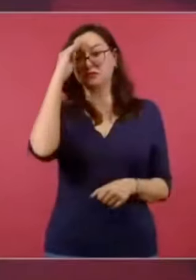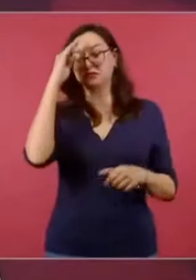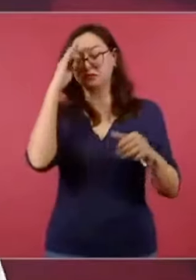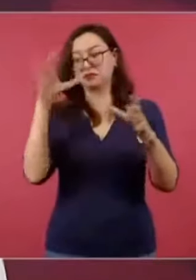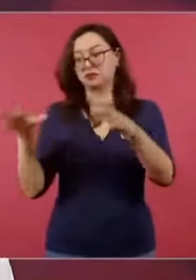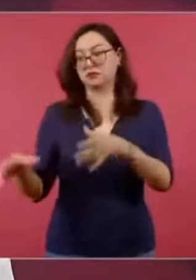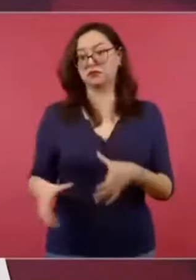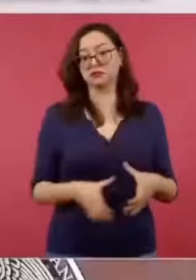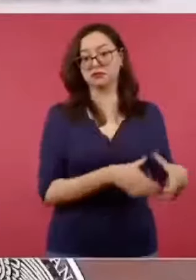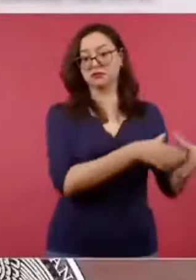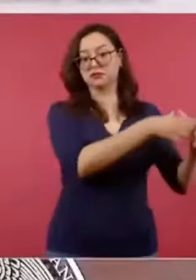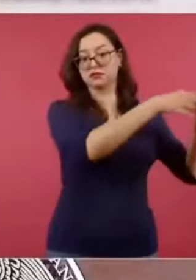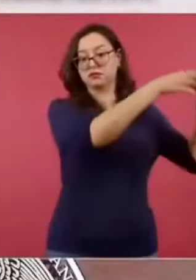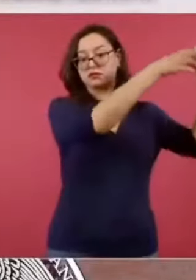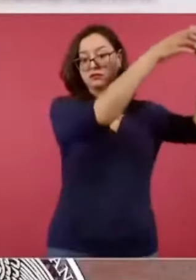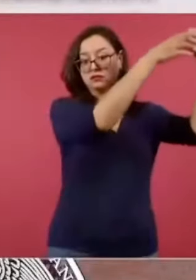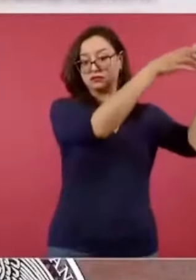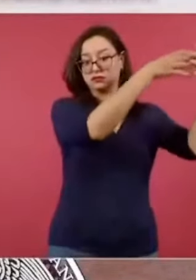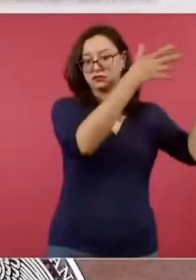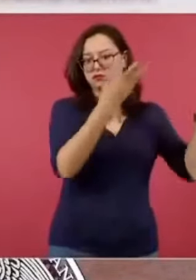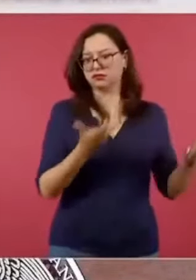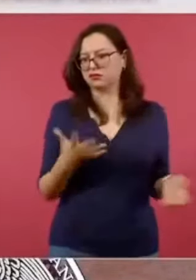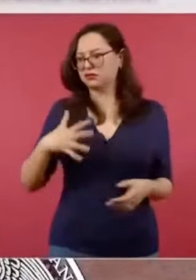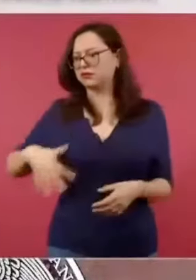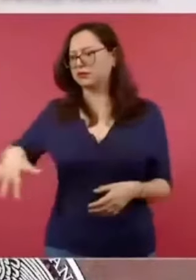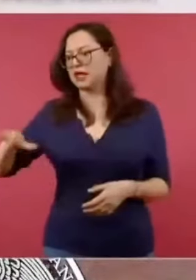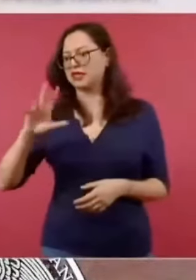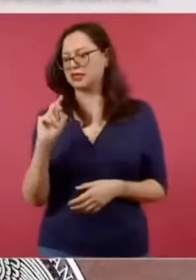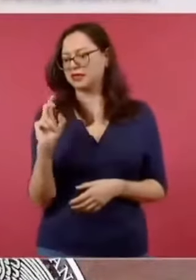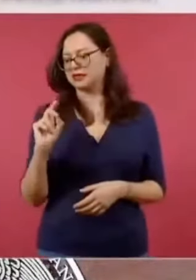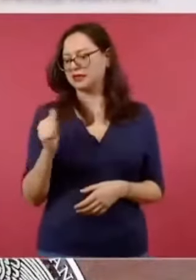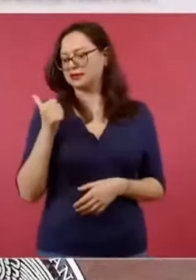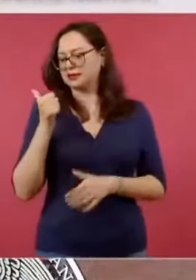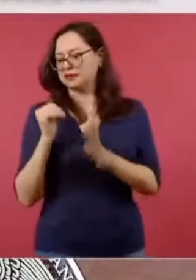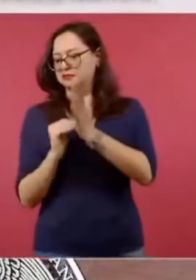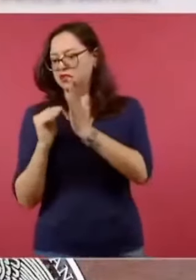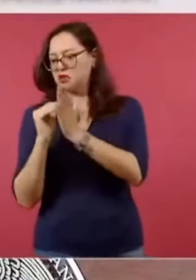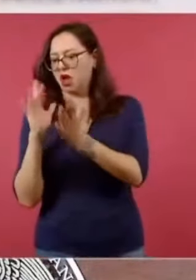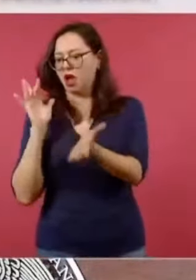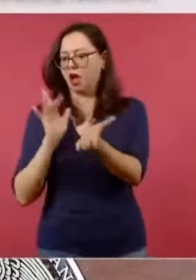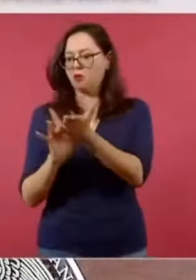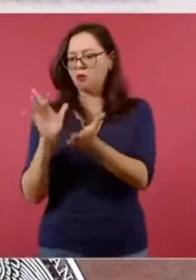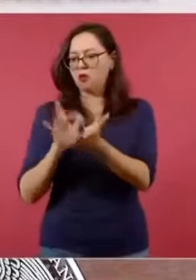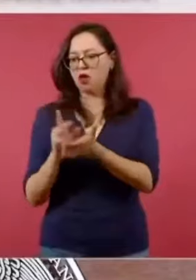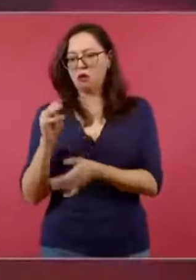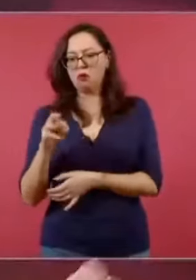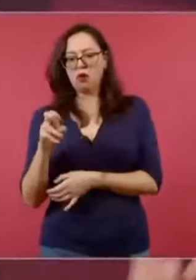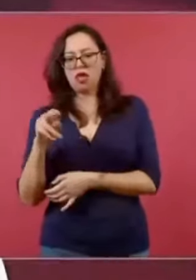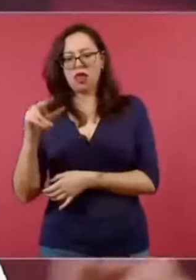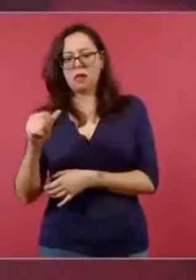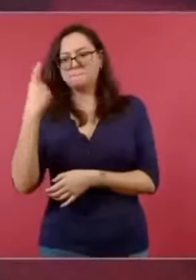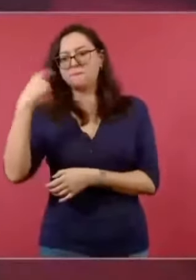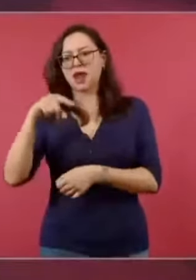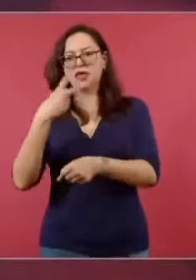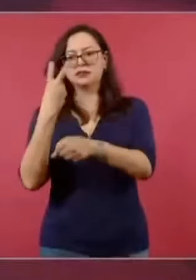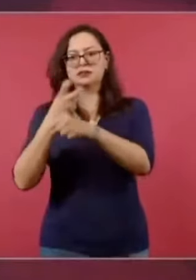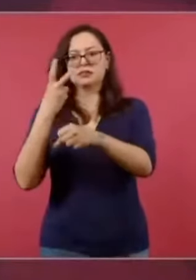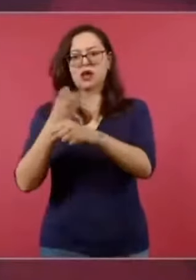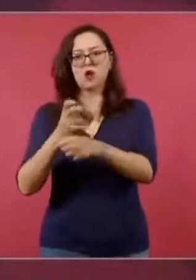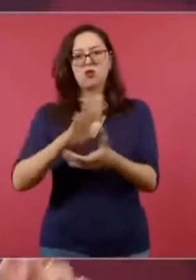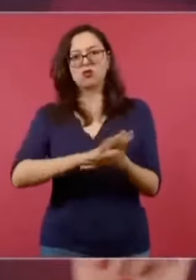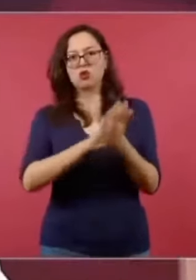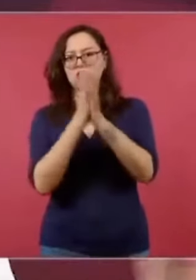por el segundo piso de la transformación, porque el gobierno dejó de ser para los ricos y para los que se sienten